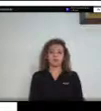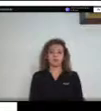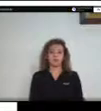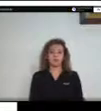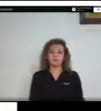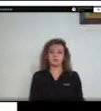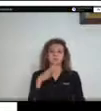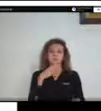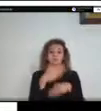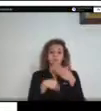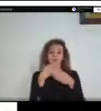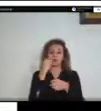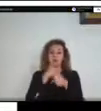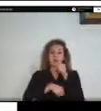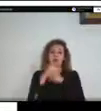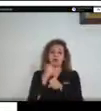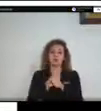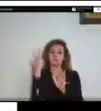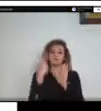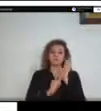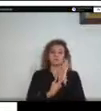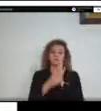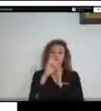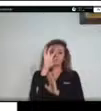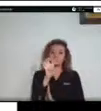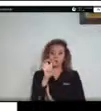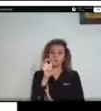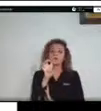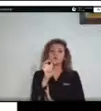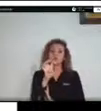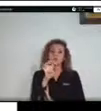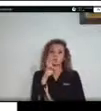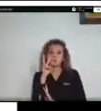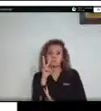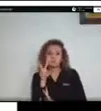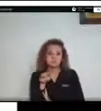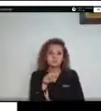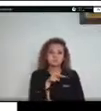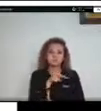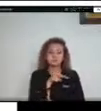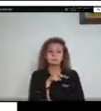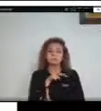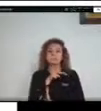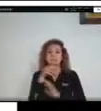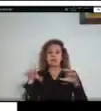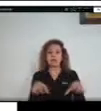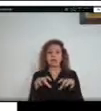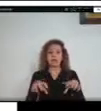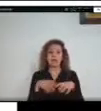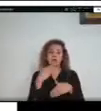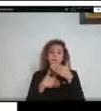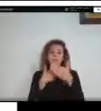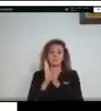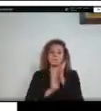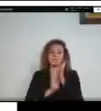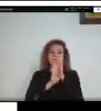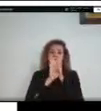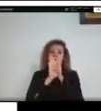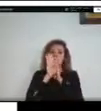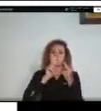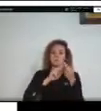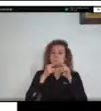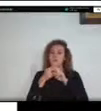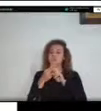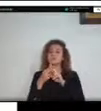ha sido pionero en esta actividad como actividades desarrolladas en relación a la gestión del riesgo. Entonces, ha